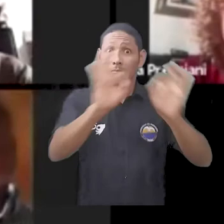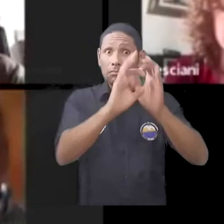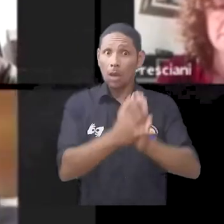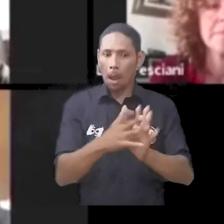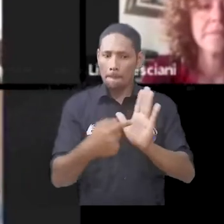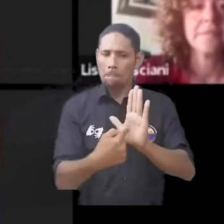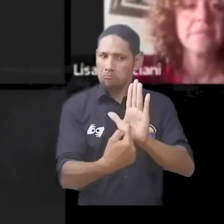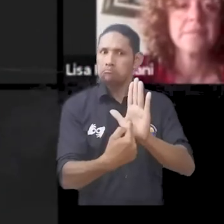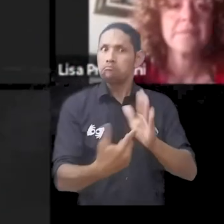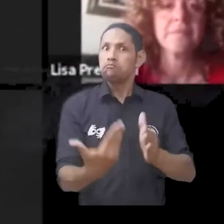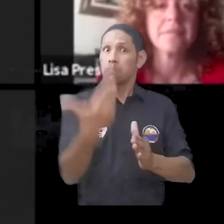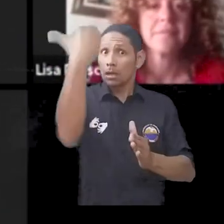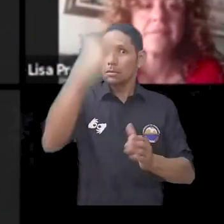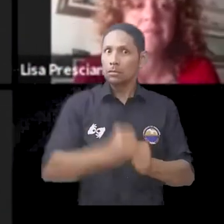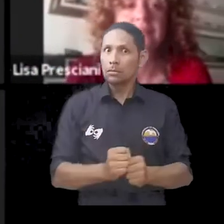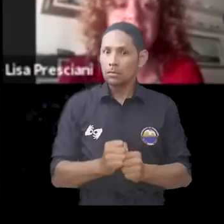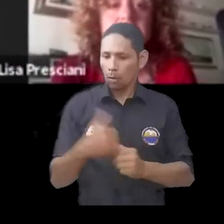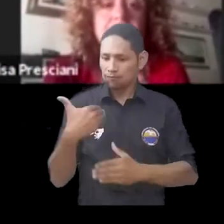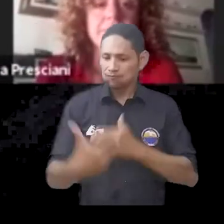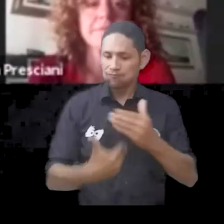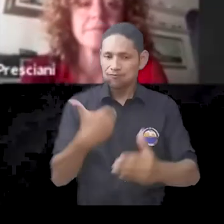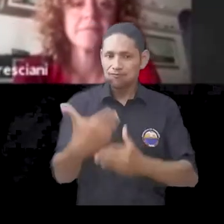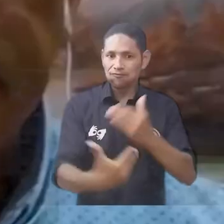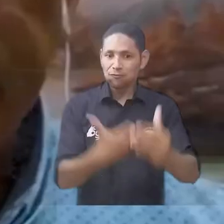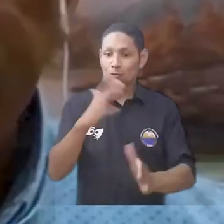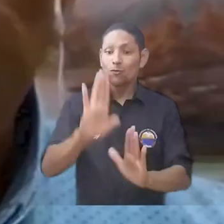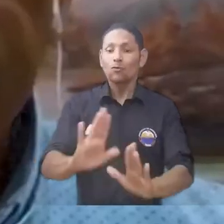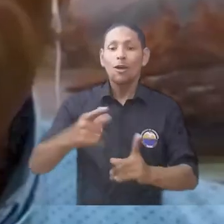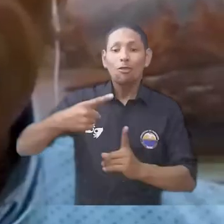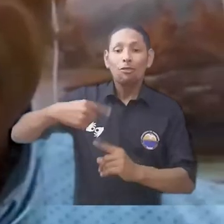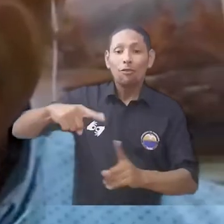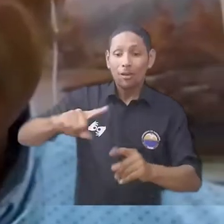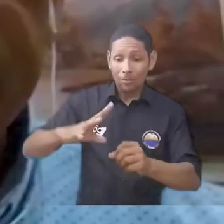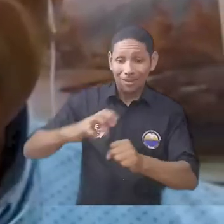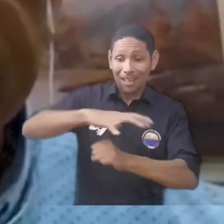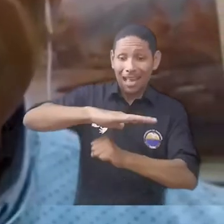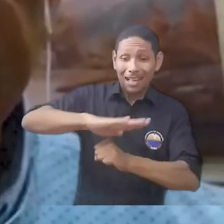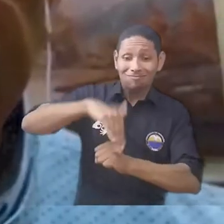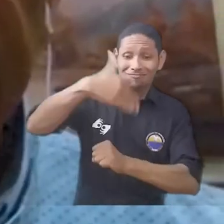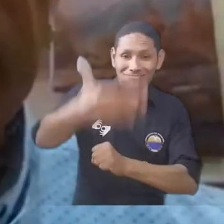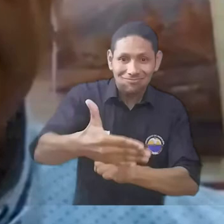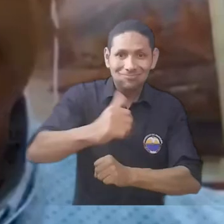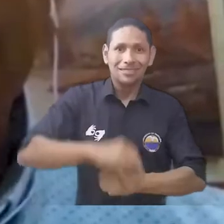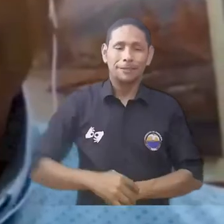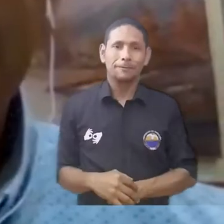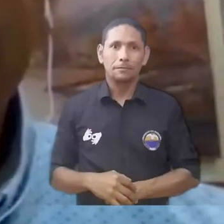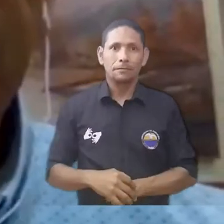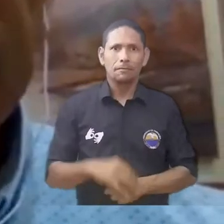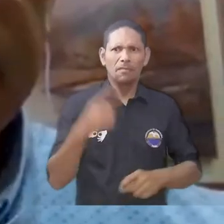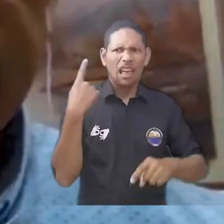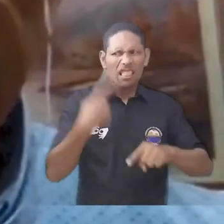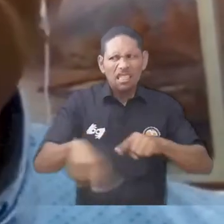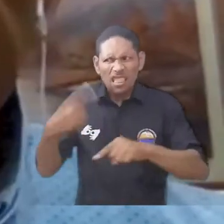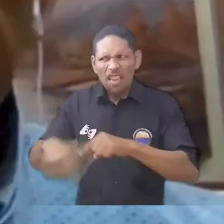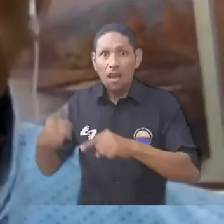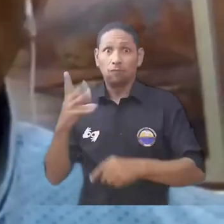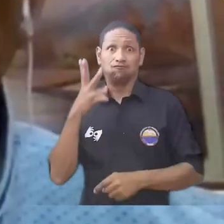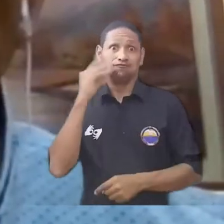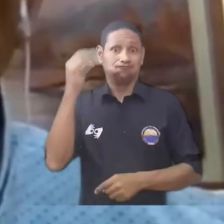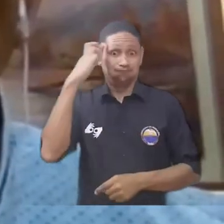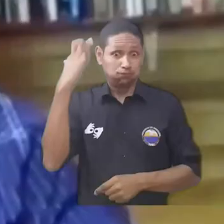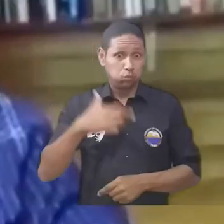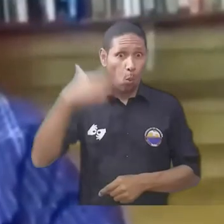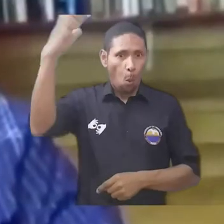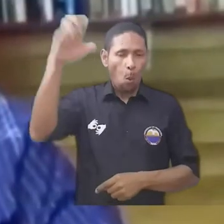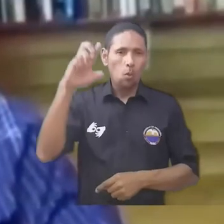de desarrollo de lo que puede ser un turismo pospandemia. El doctor Mario Socatelli de la Universidad para la Cooperación Internacional en